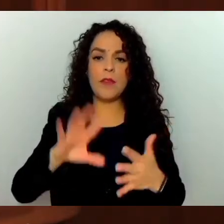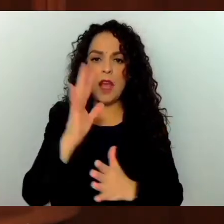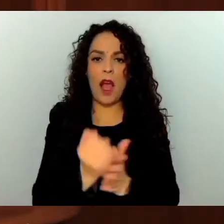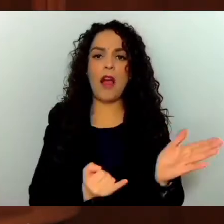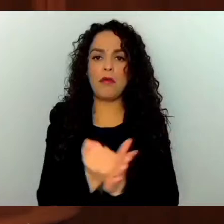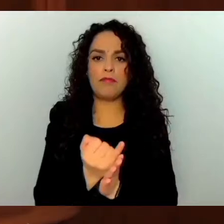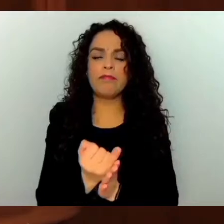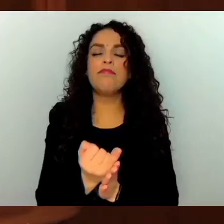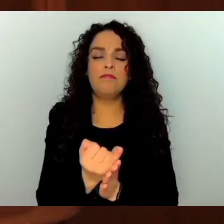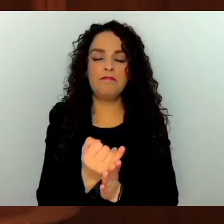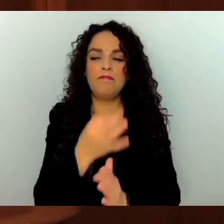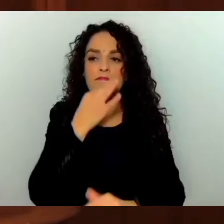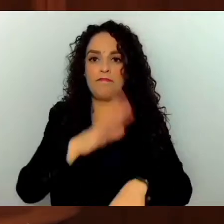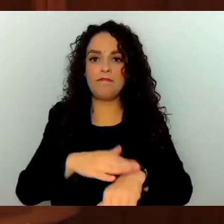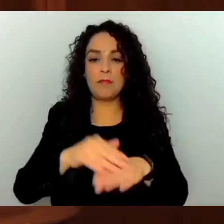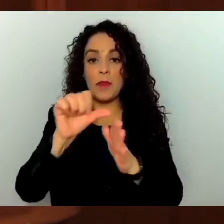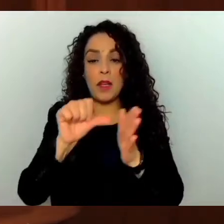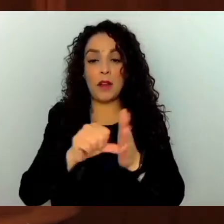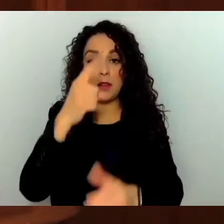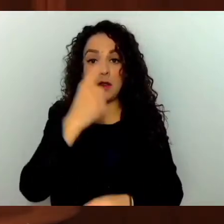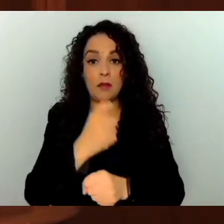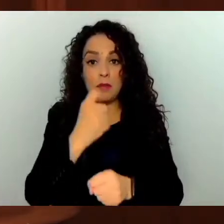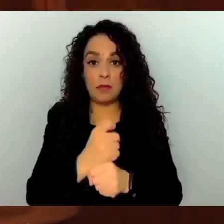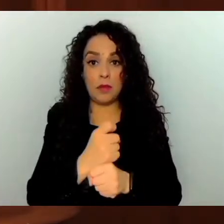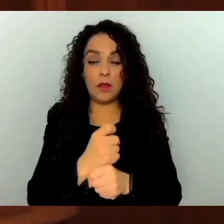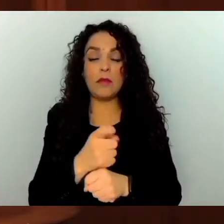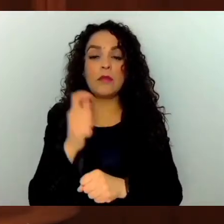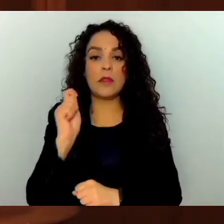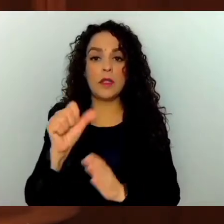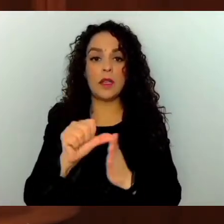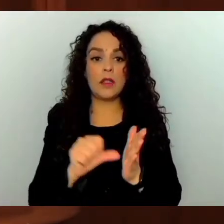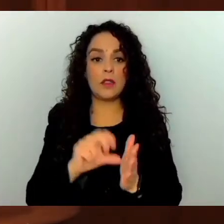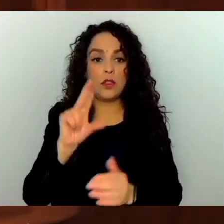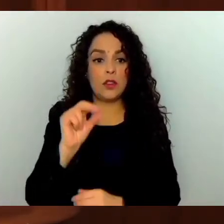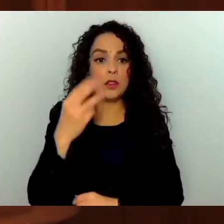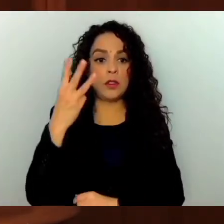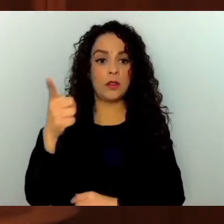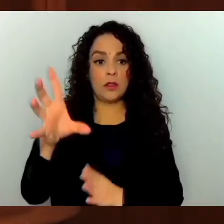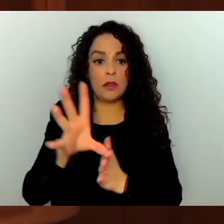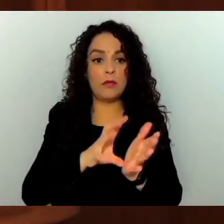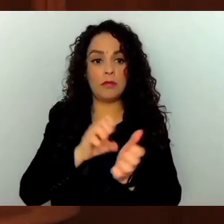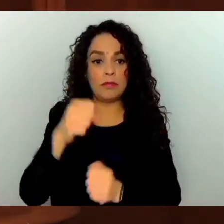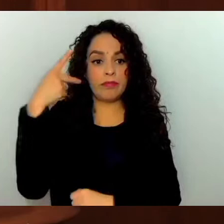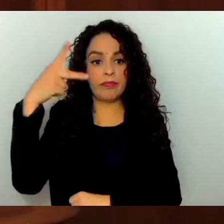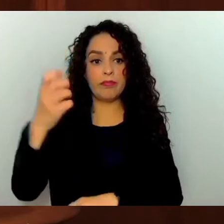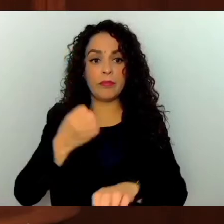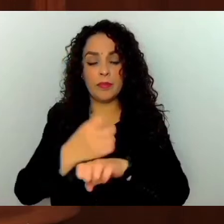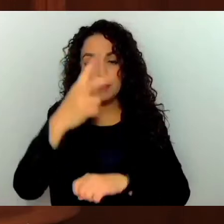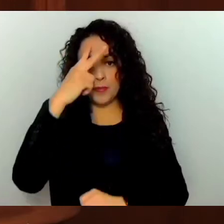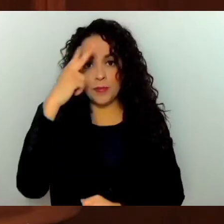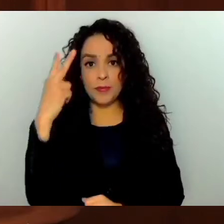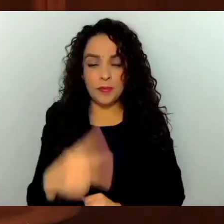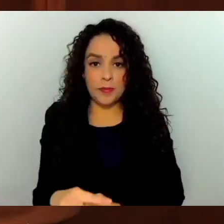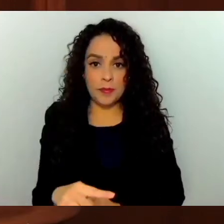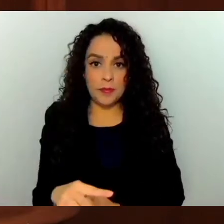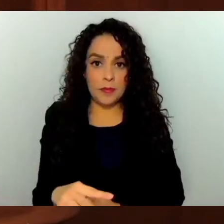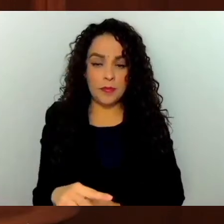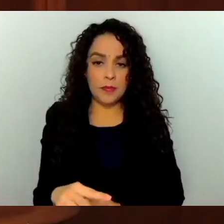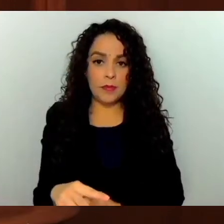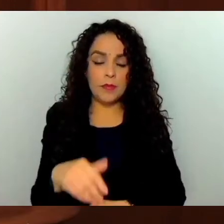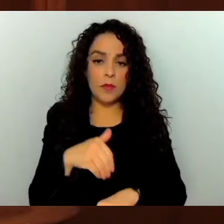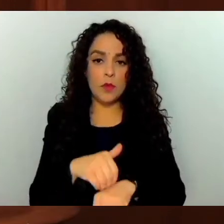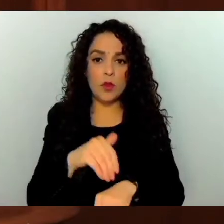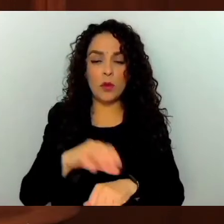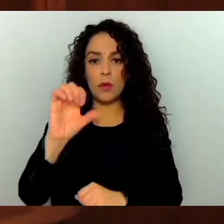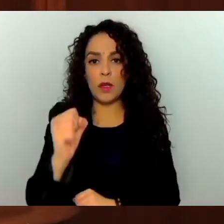primero. En atención al artículo 83 ter de la Constitución Política del Estado Libre y Soberano de México y 65 de la